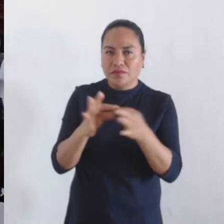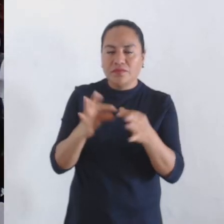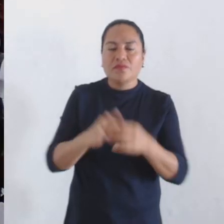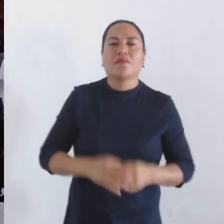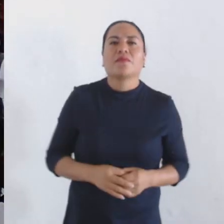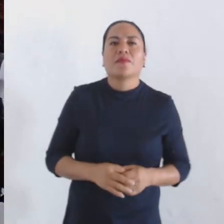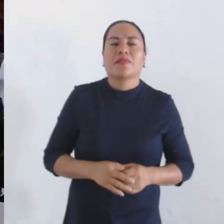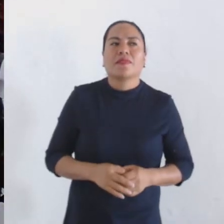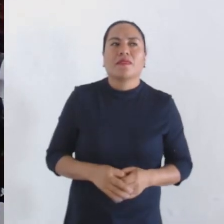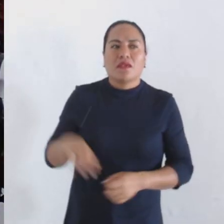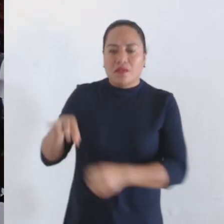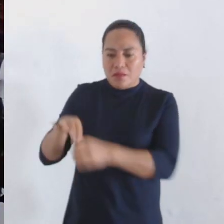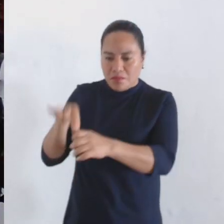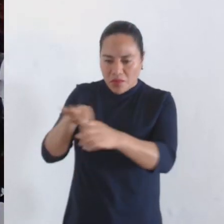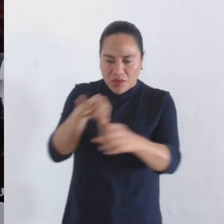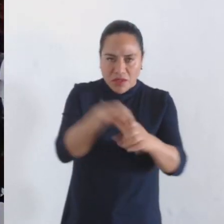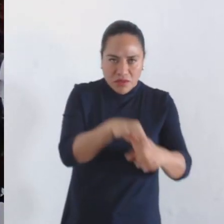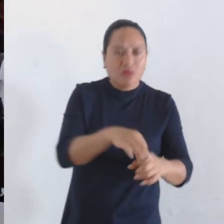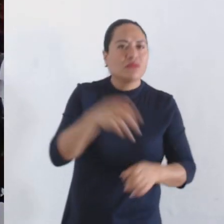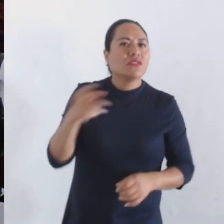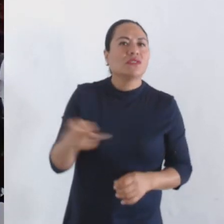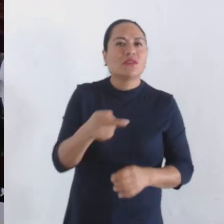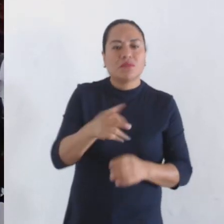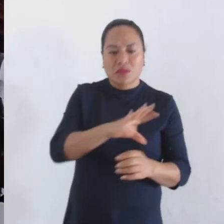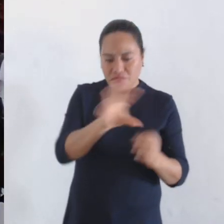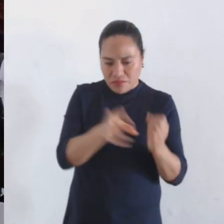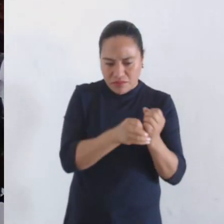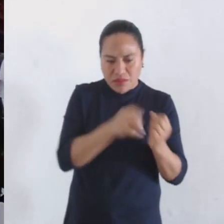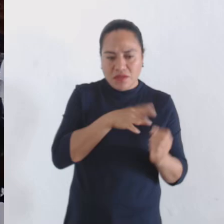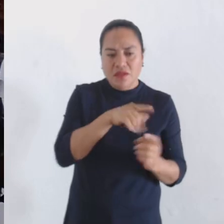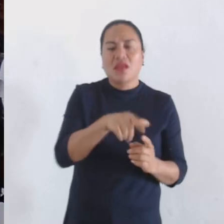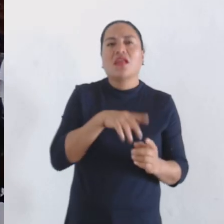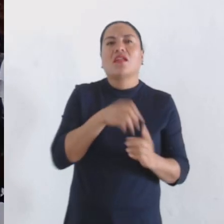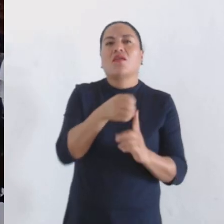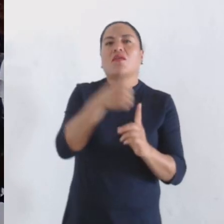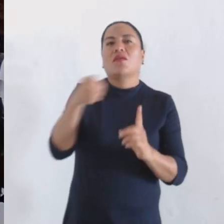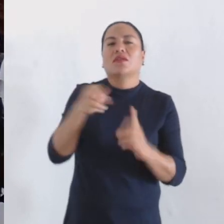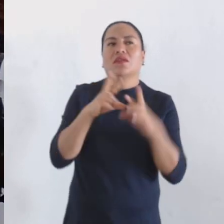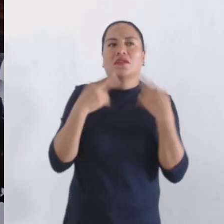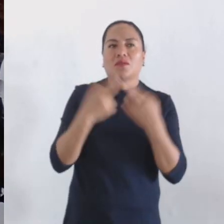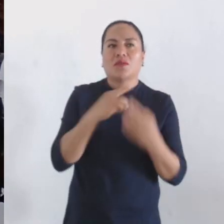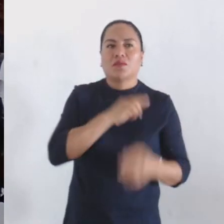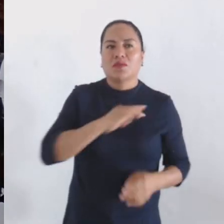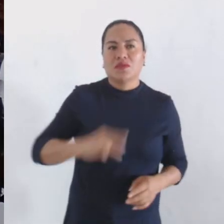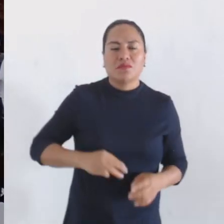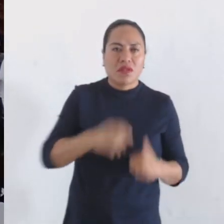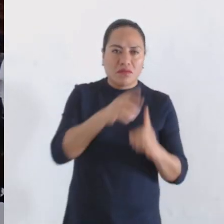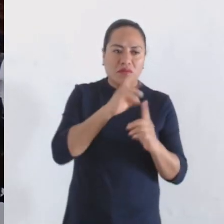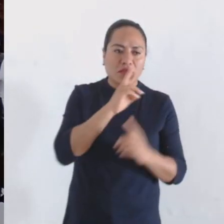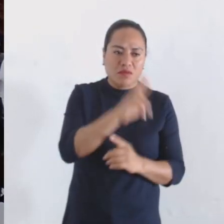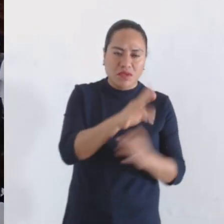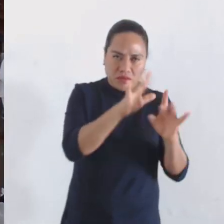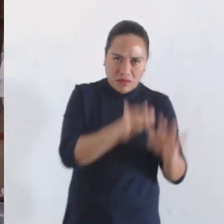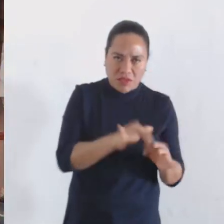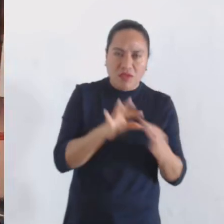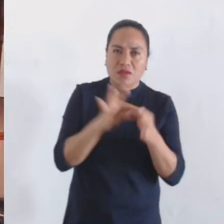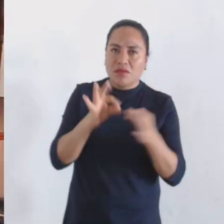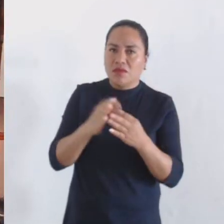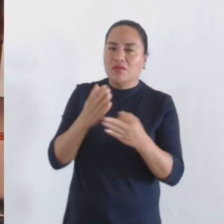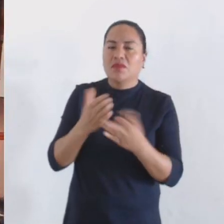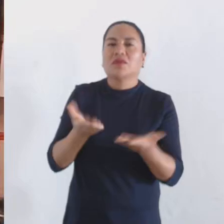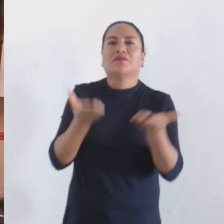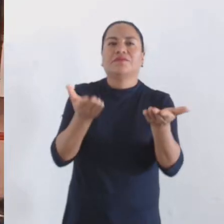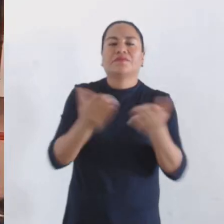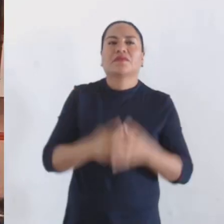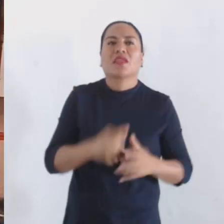En votación económica, se pregunta si son de incluirse dentro del orden del día los dictámenes con los que se acaba de dar cuenta. Quienes